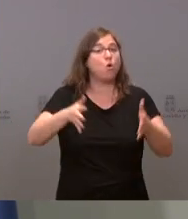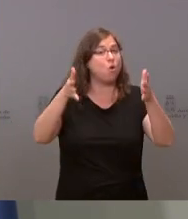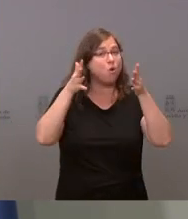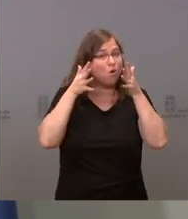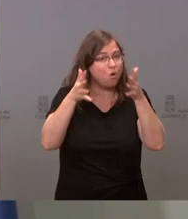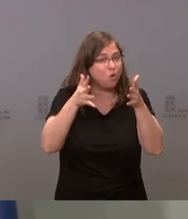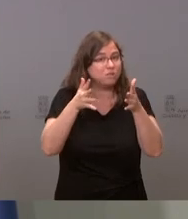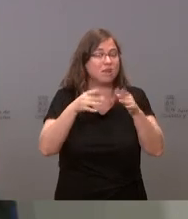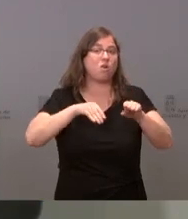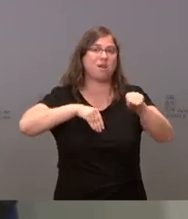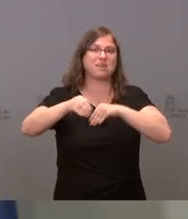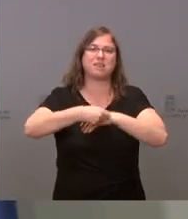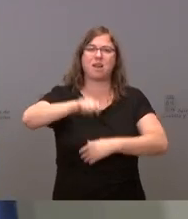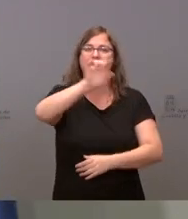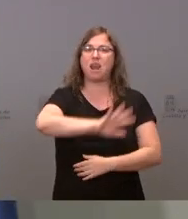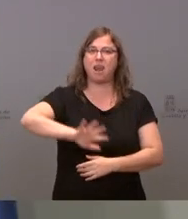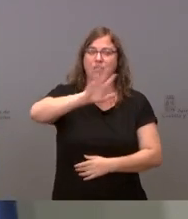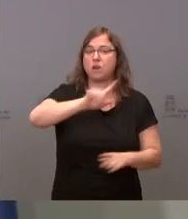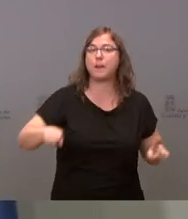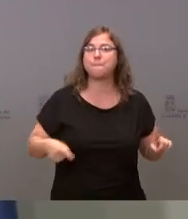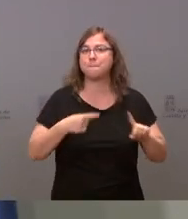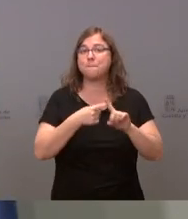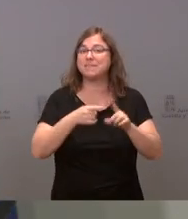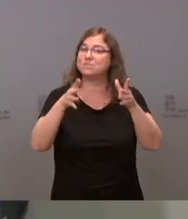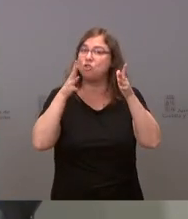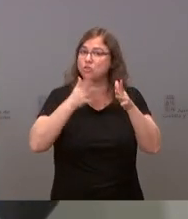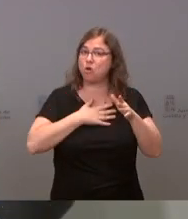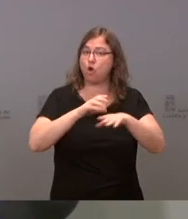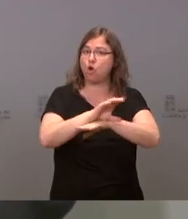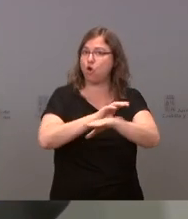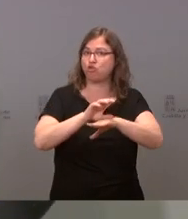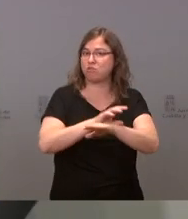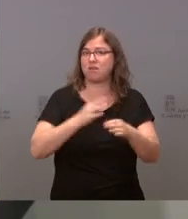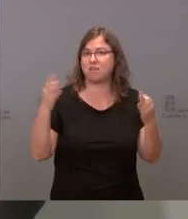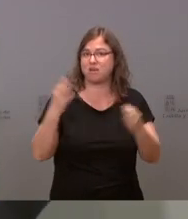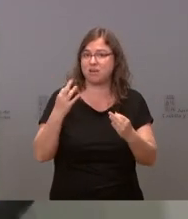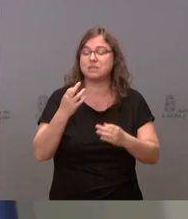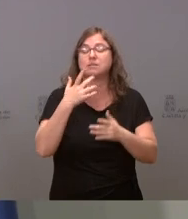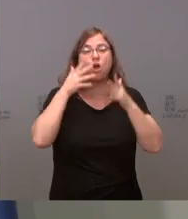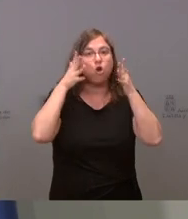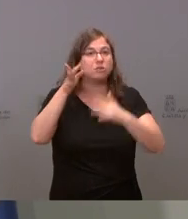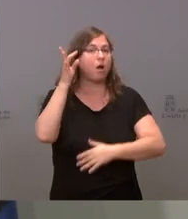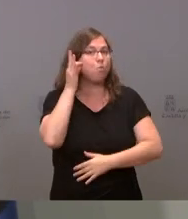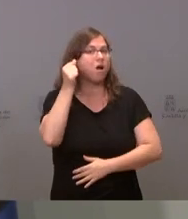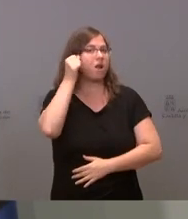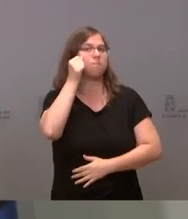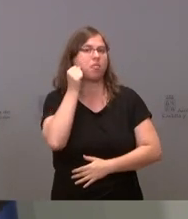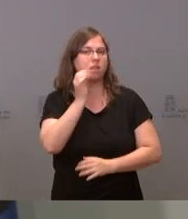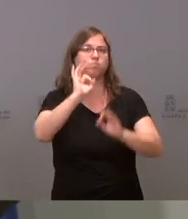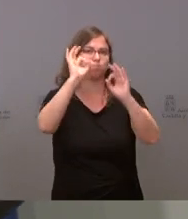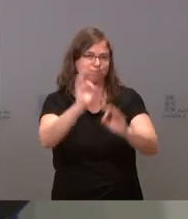consejo de la estrategia nacional, pero el consejo también de la consejería, es que se vacunen, que todas ellas